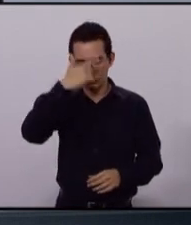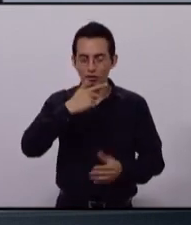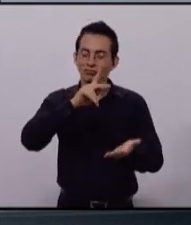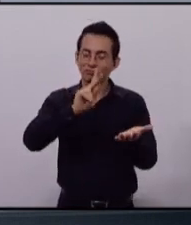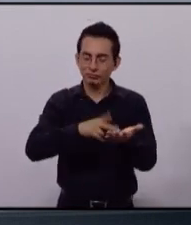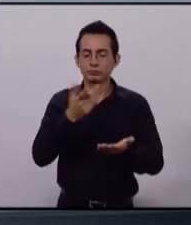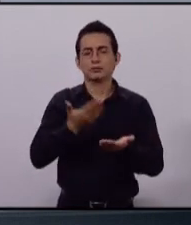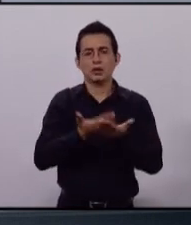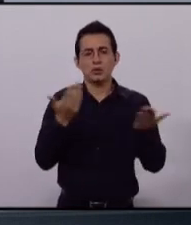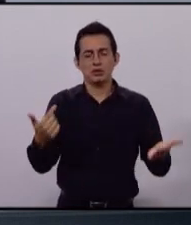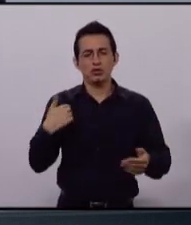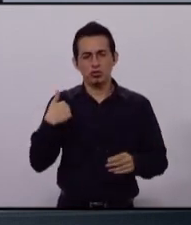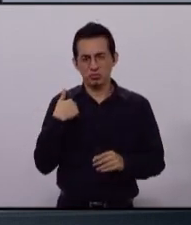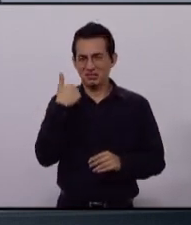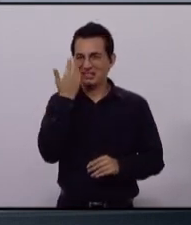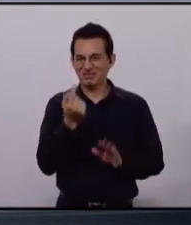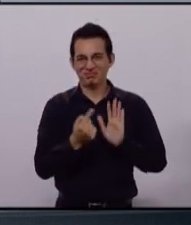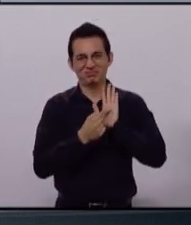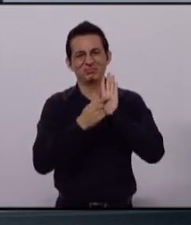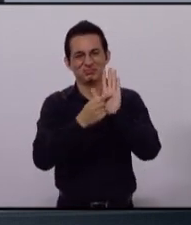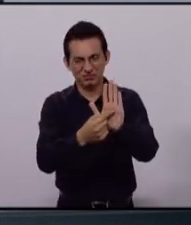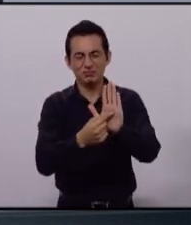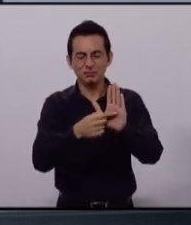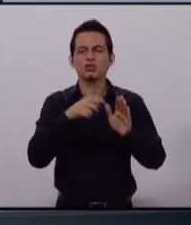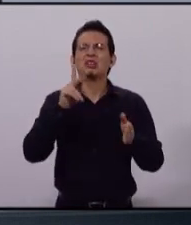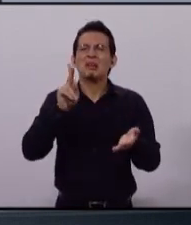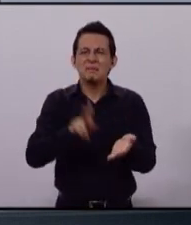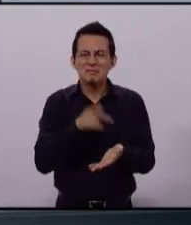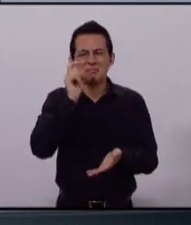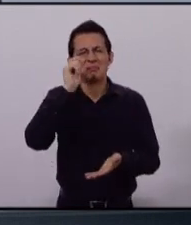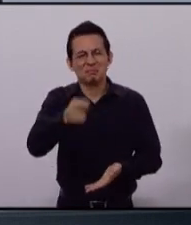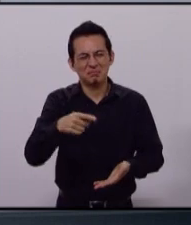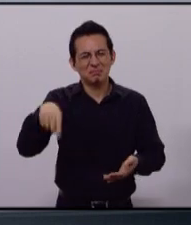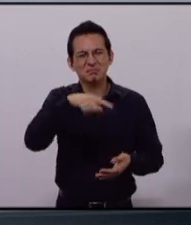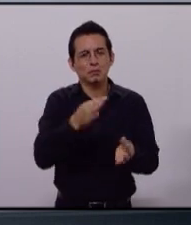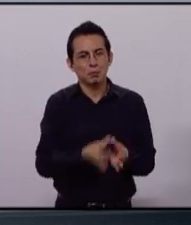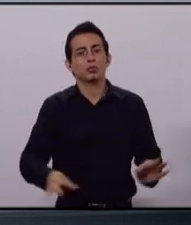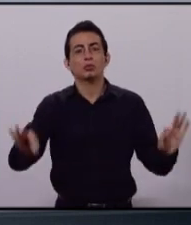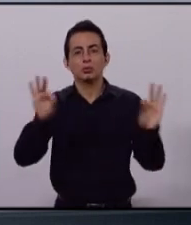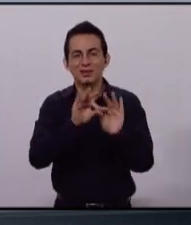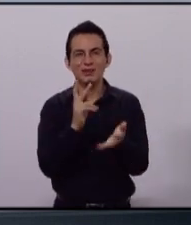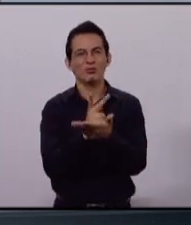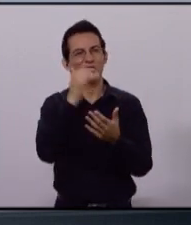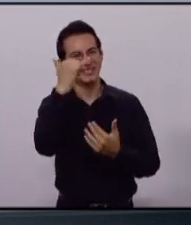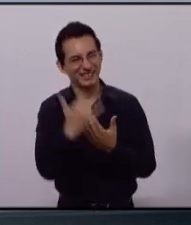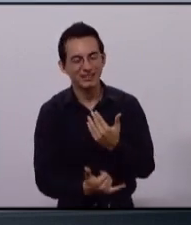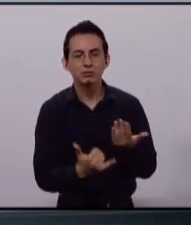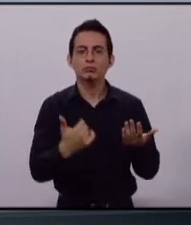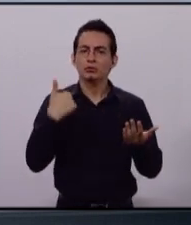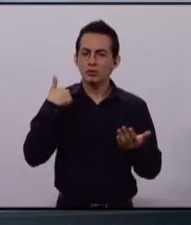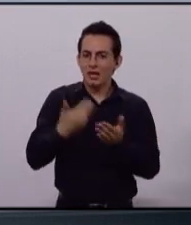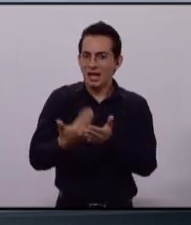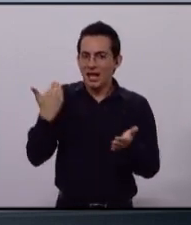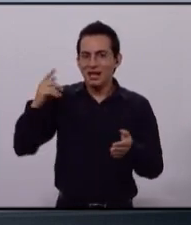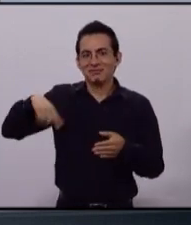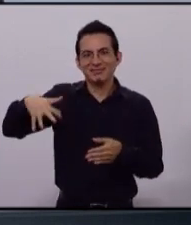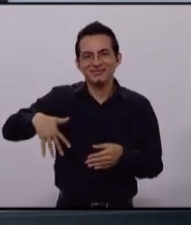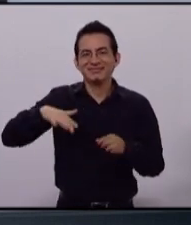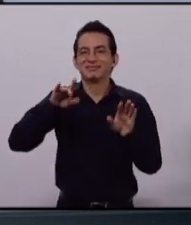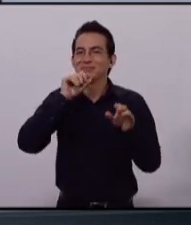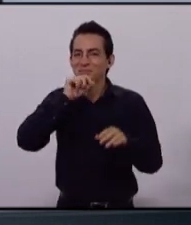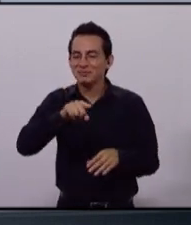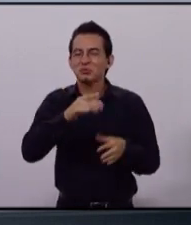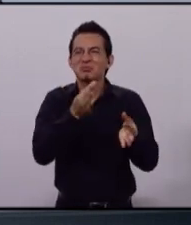pensar en cómo hacer las cosas. Eso es lo importante. Un plan, un proyecto. Se habla de cosas utópicas